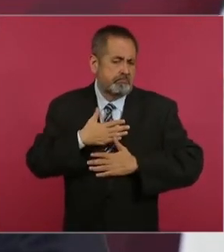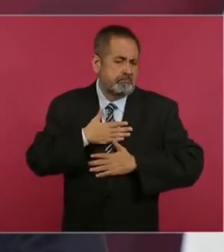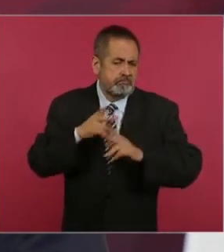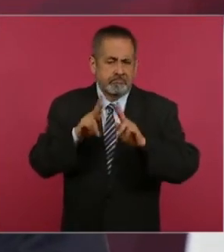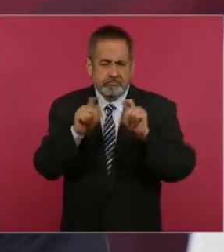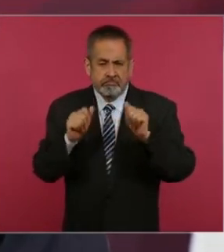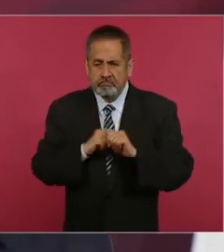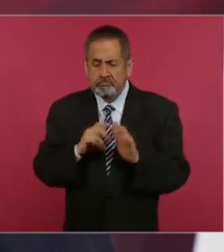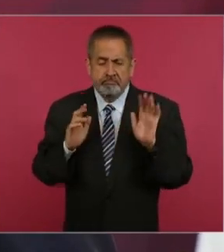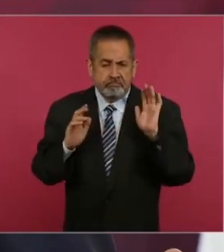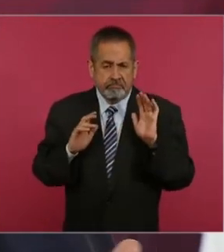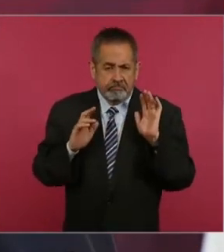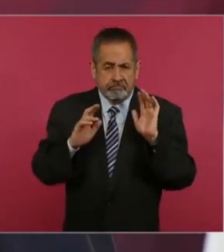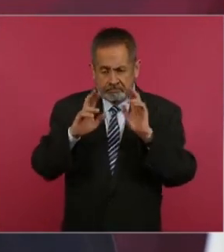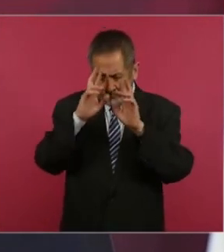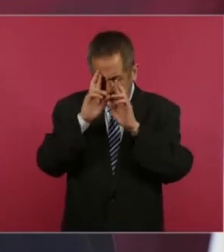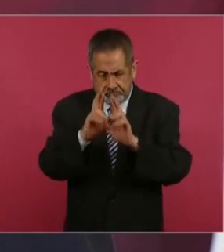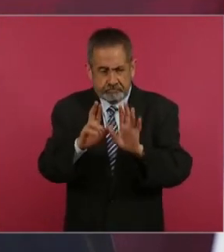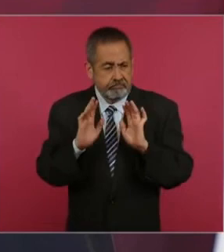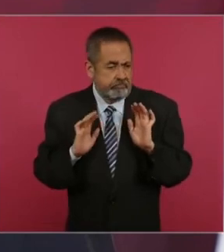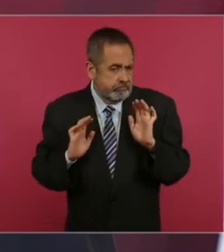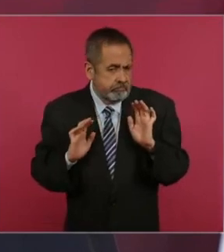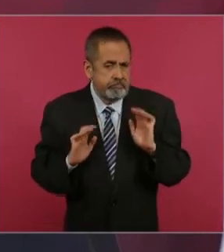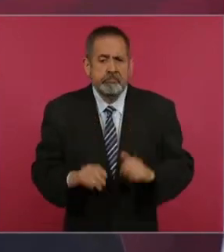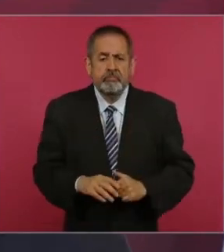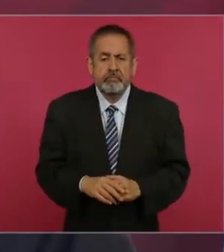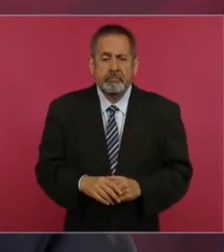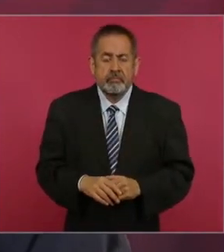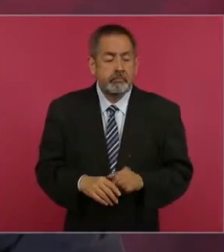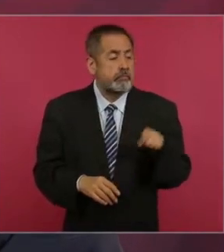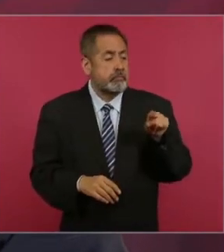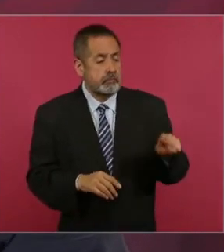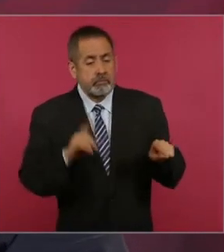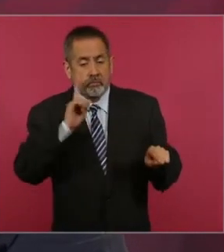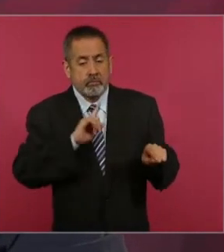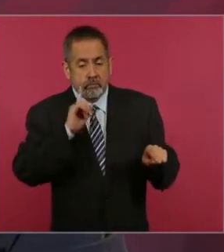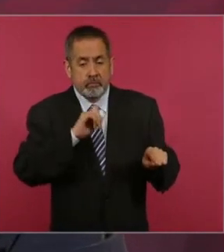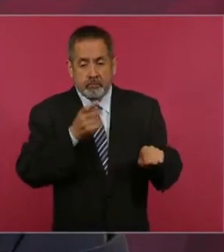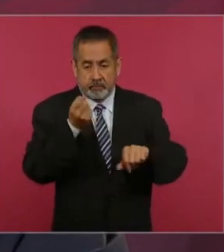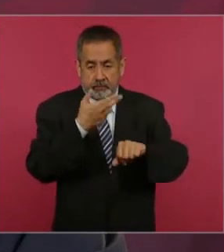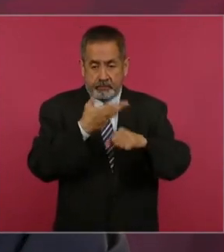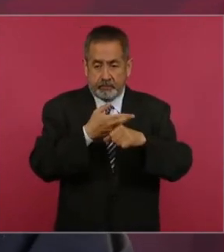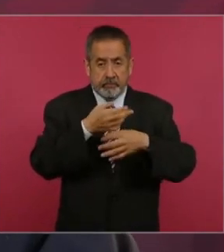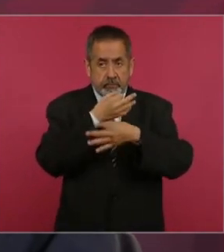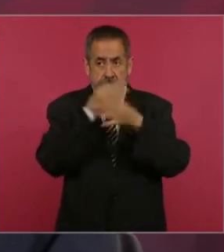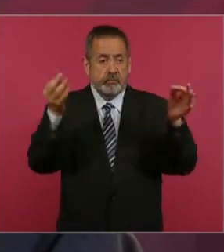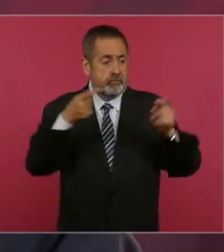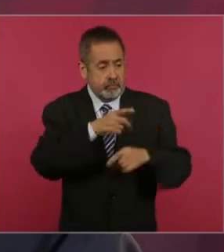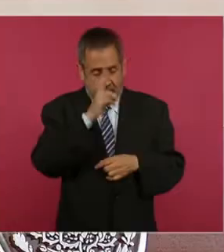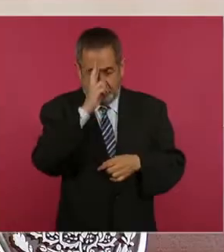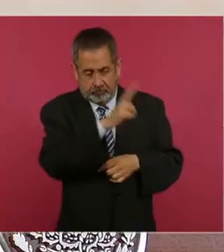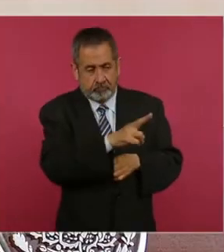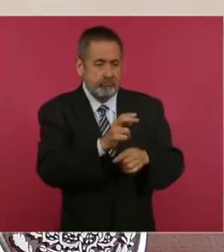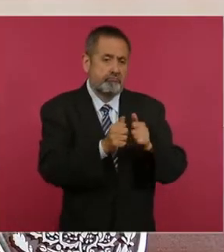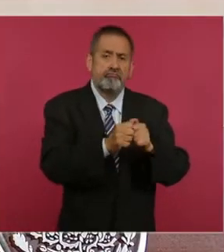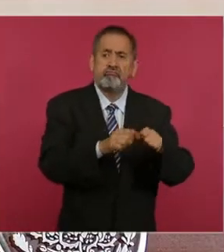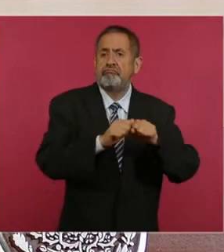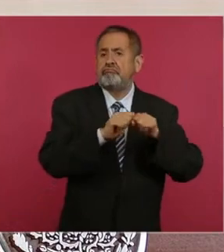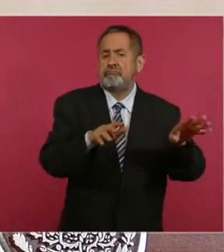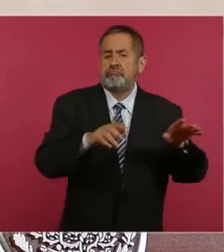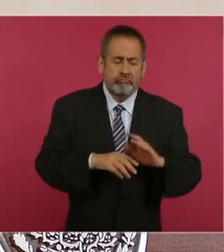respetamos mucho su comunicado, su